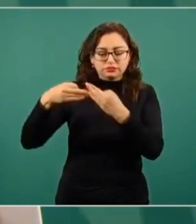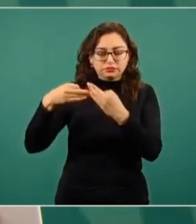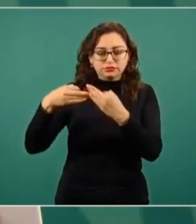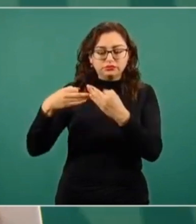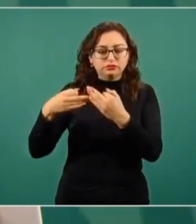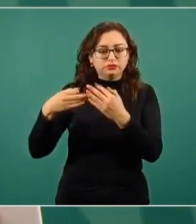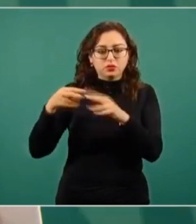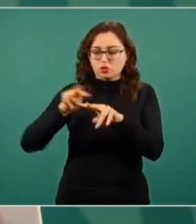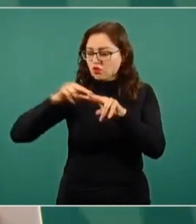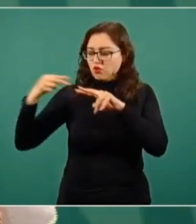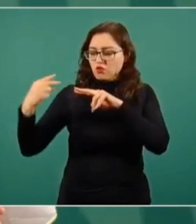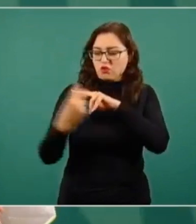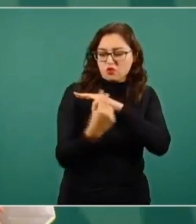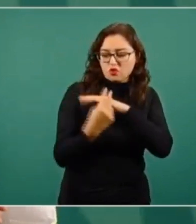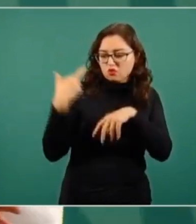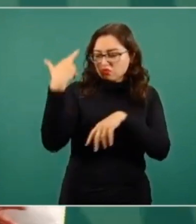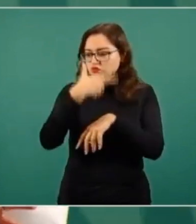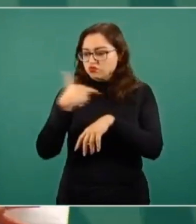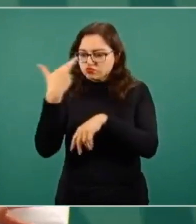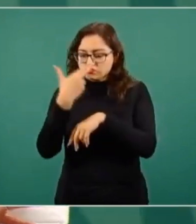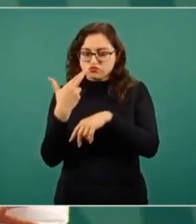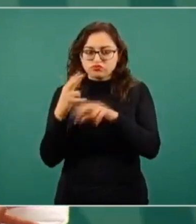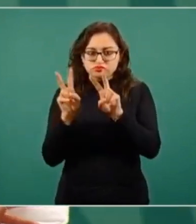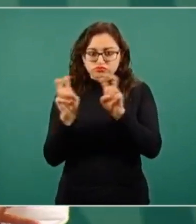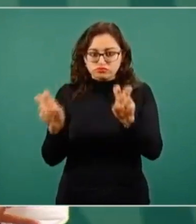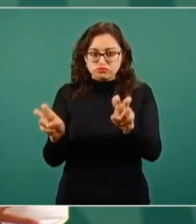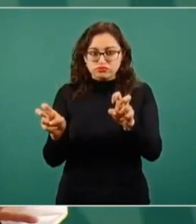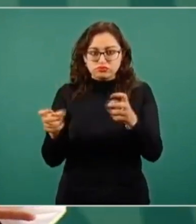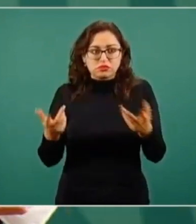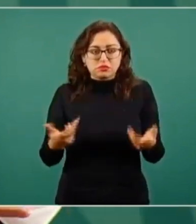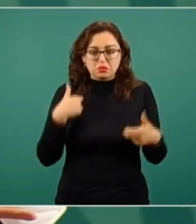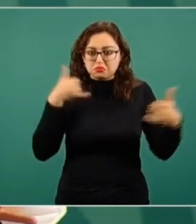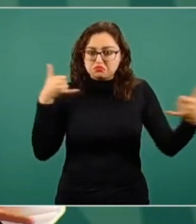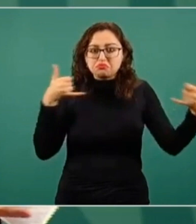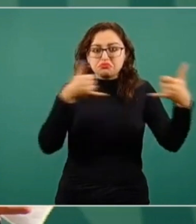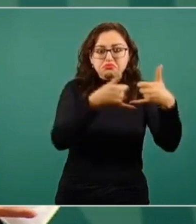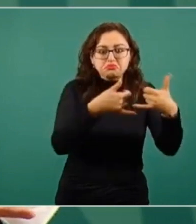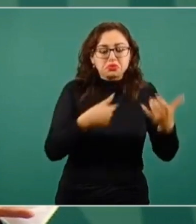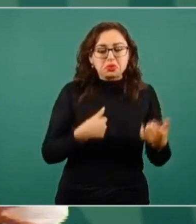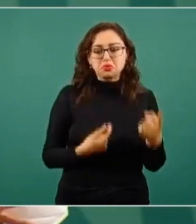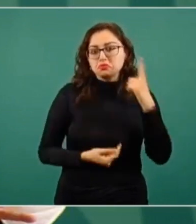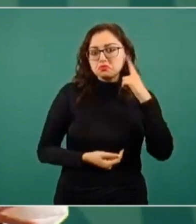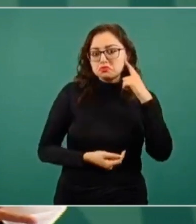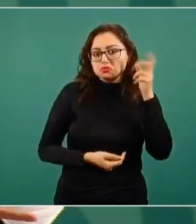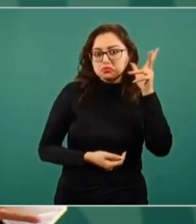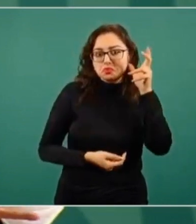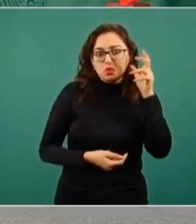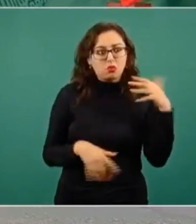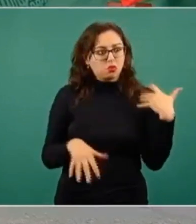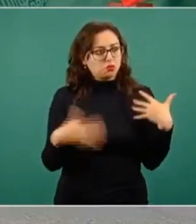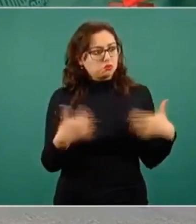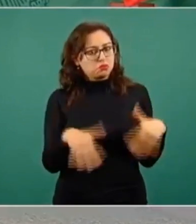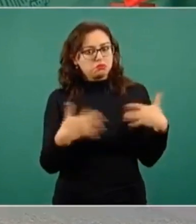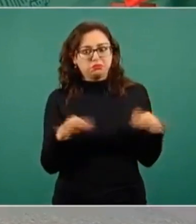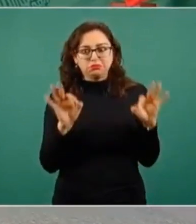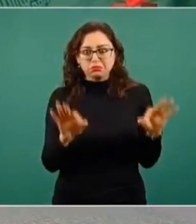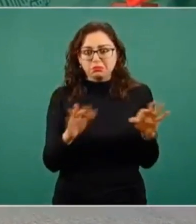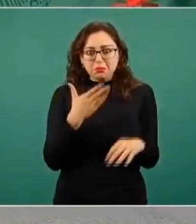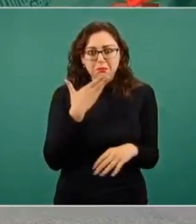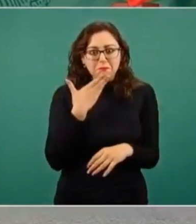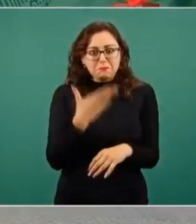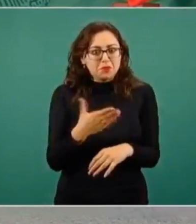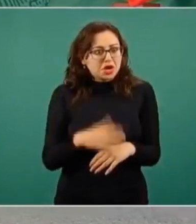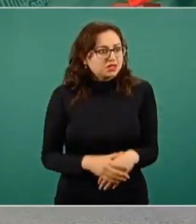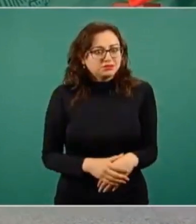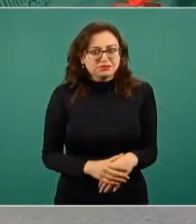forense, está muy bien. O sea, la verdad es que está bien, muy bien, está muy fuerte,